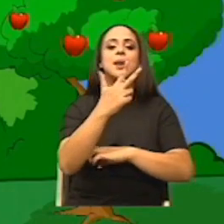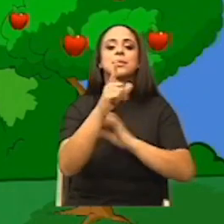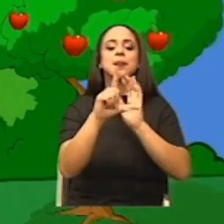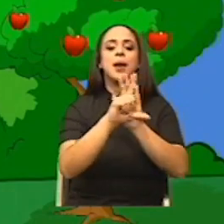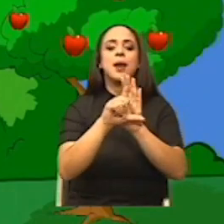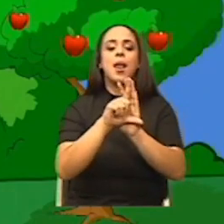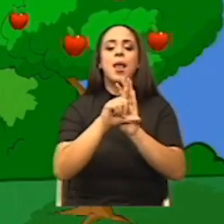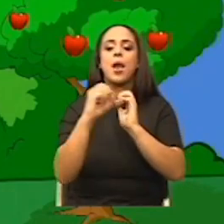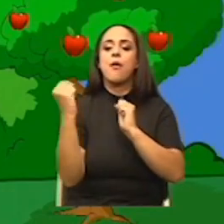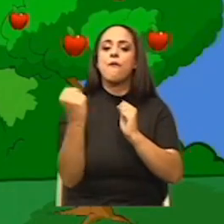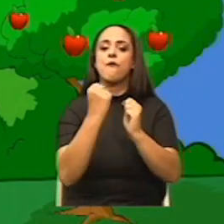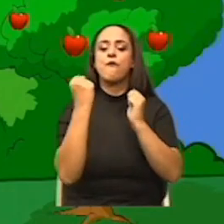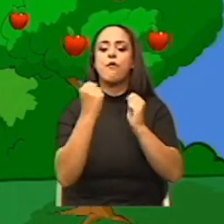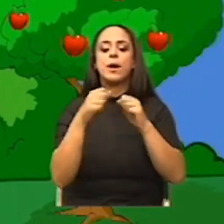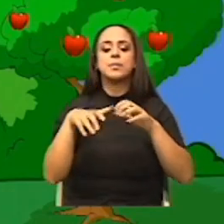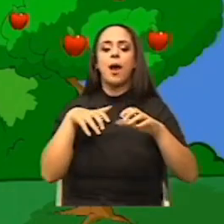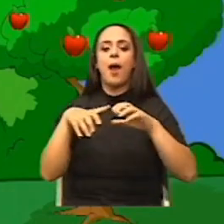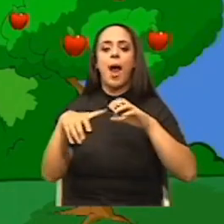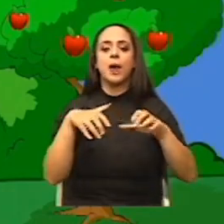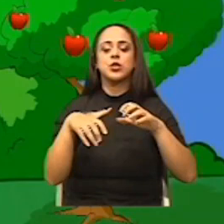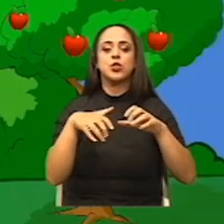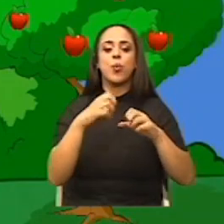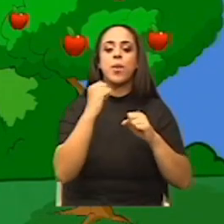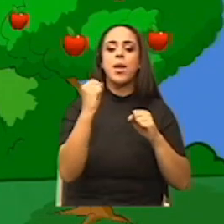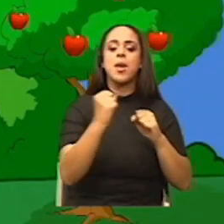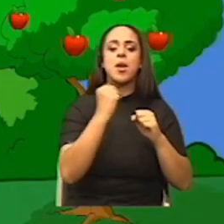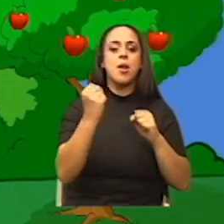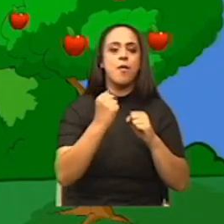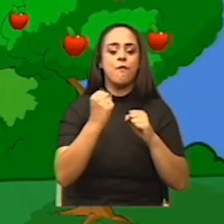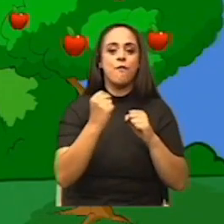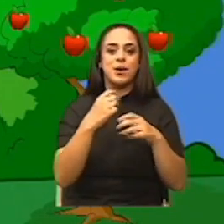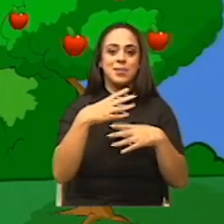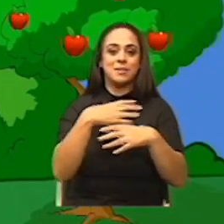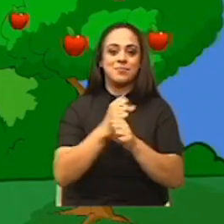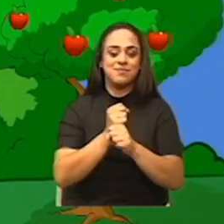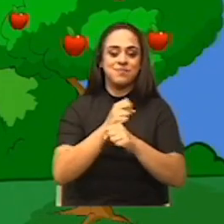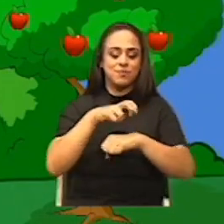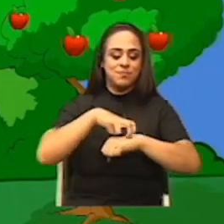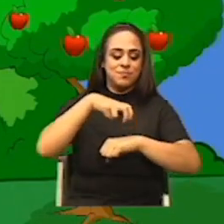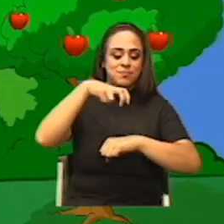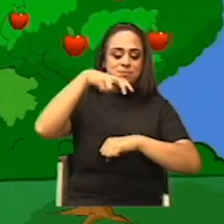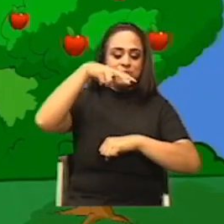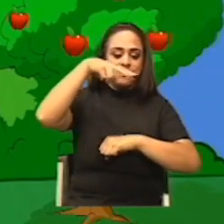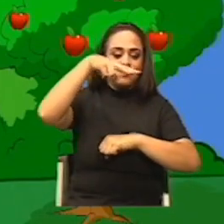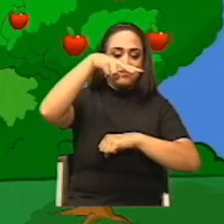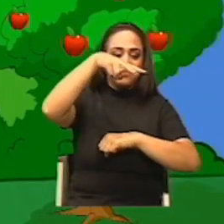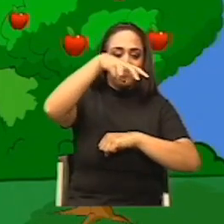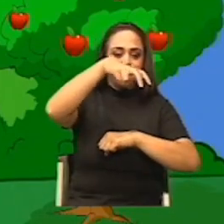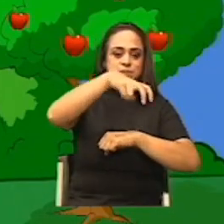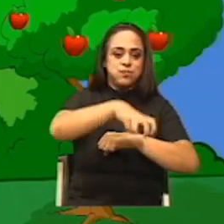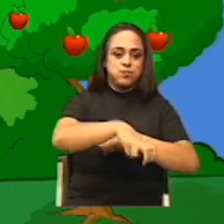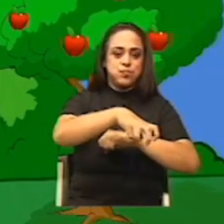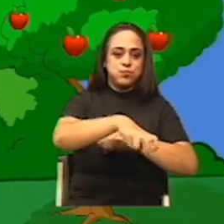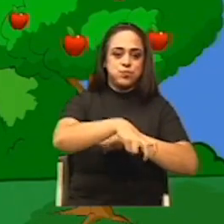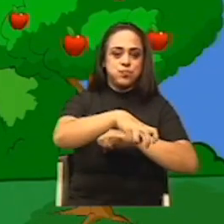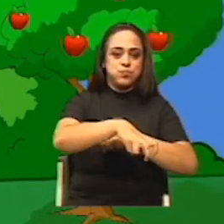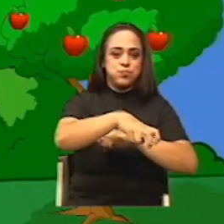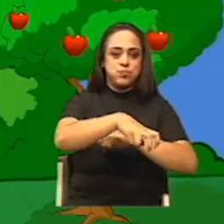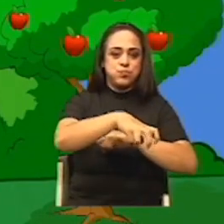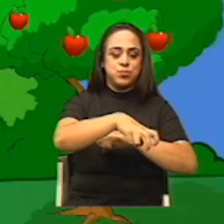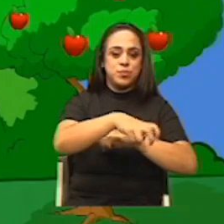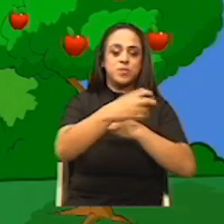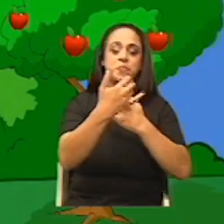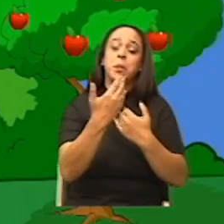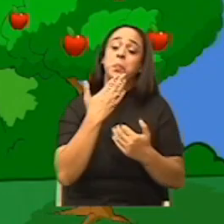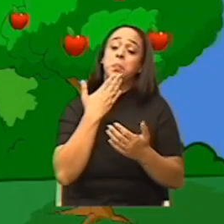de la fuerza de acción y de la fuerza de reacción que se estaría presentando en ese momento. Así